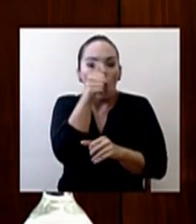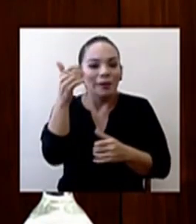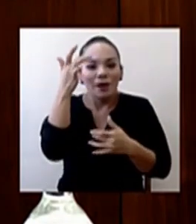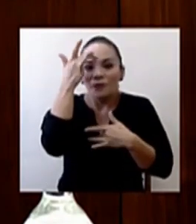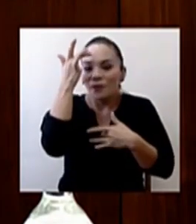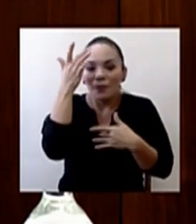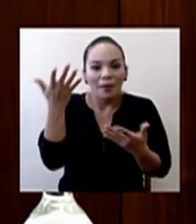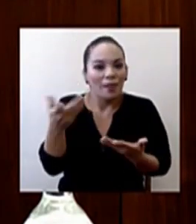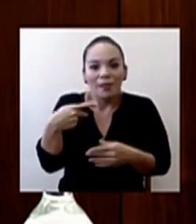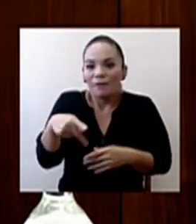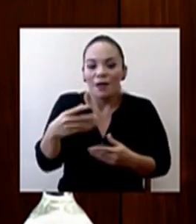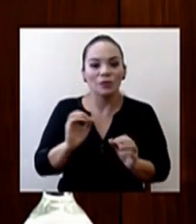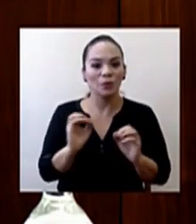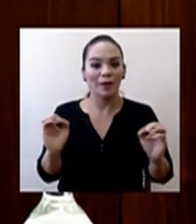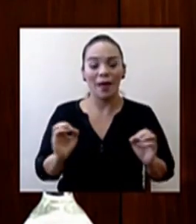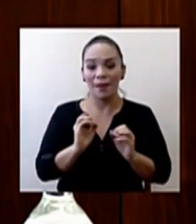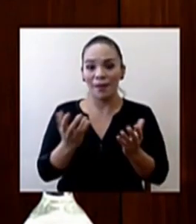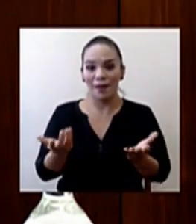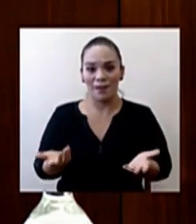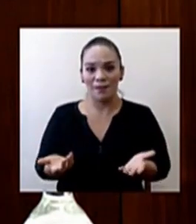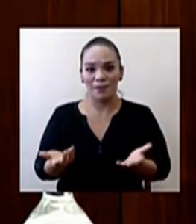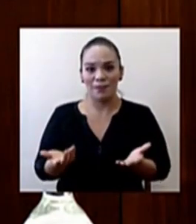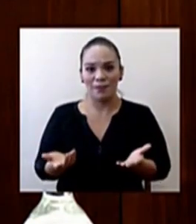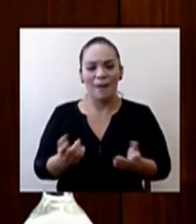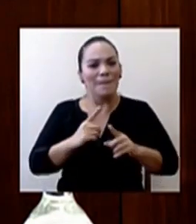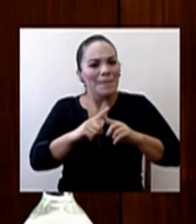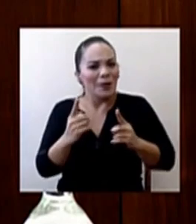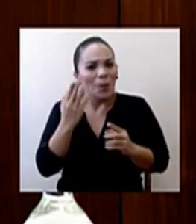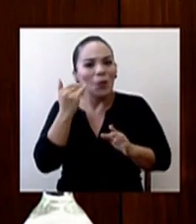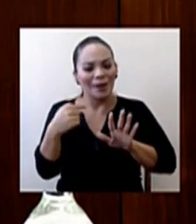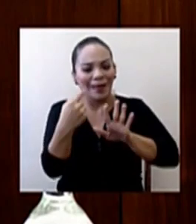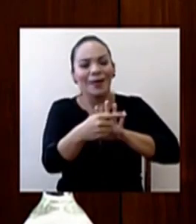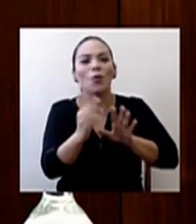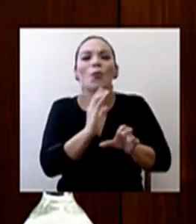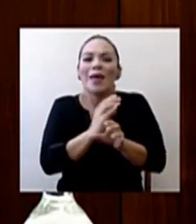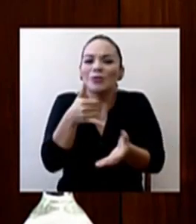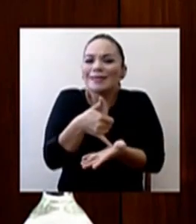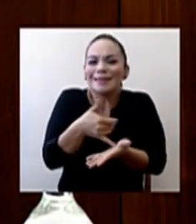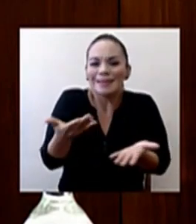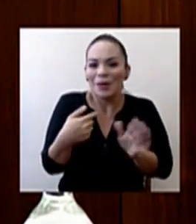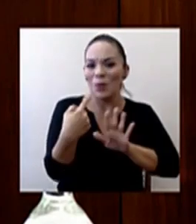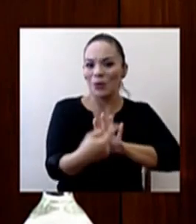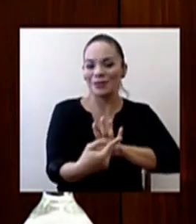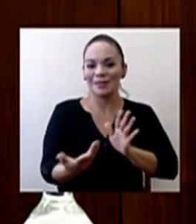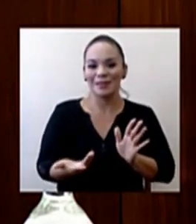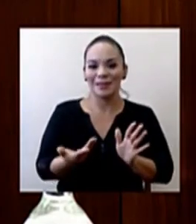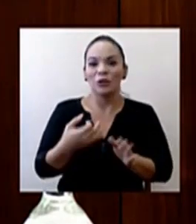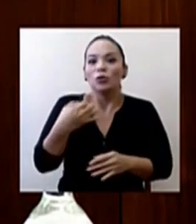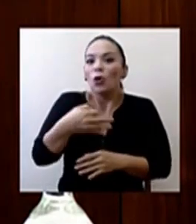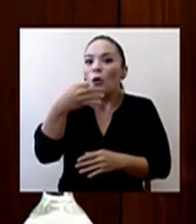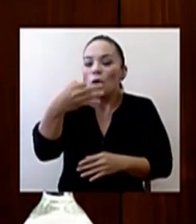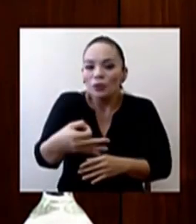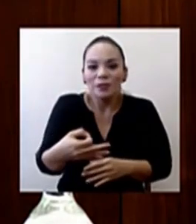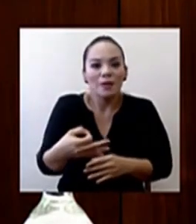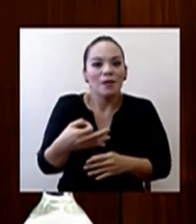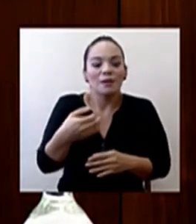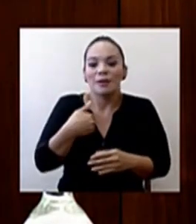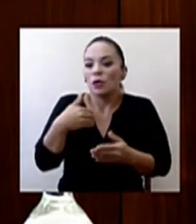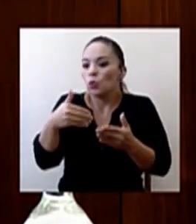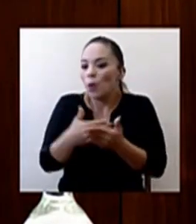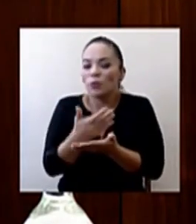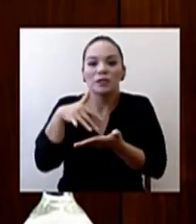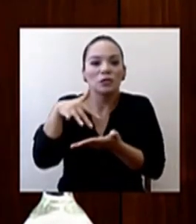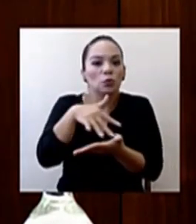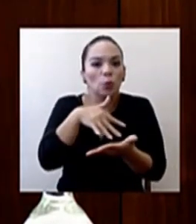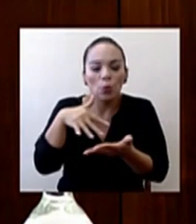identificados de por qué están en cuidados intensivos. Todos los días se conocen nuevos estudios y